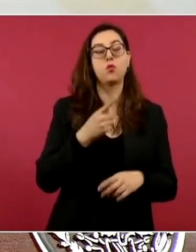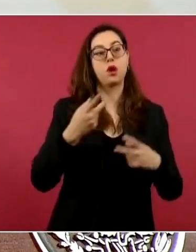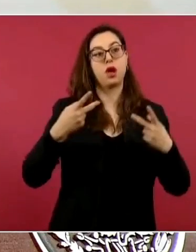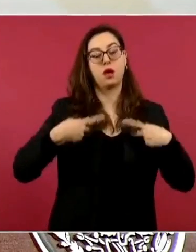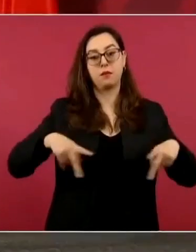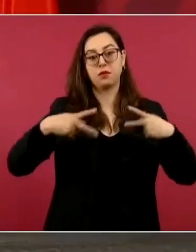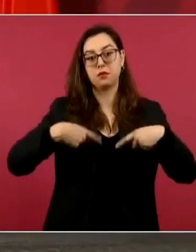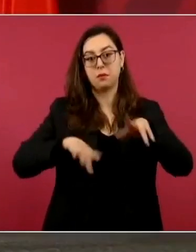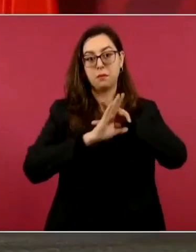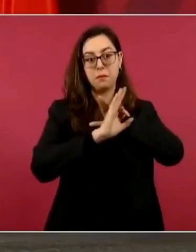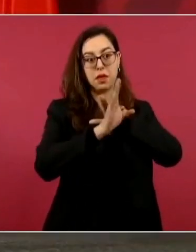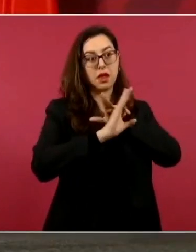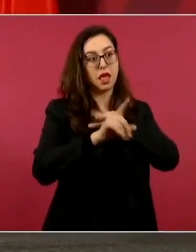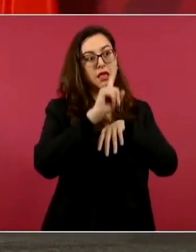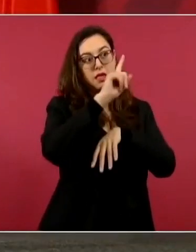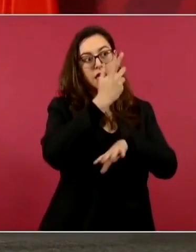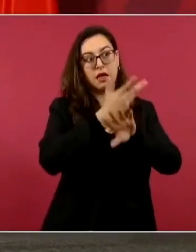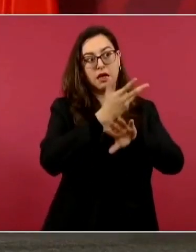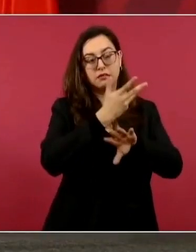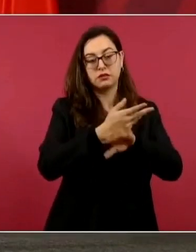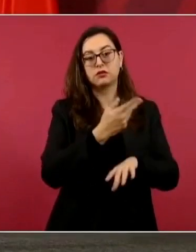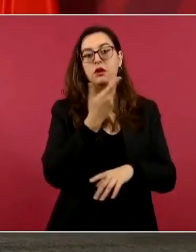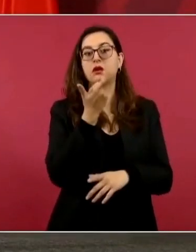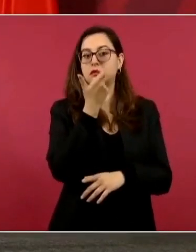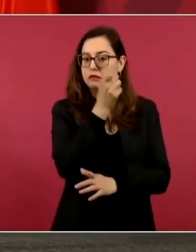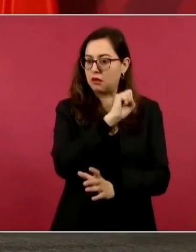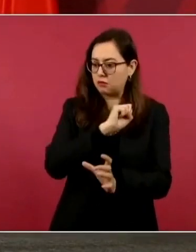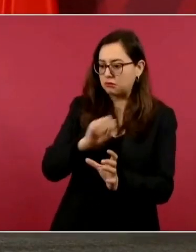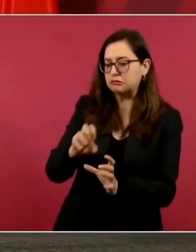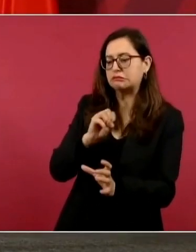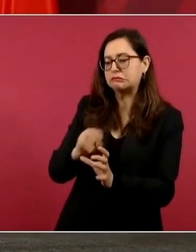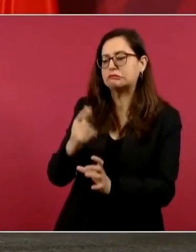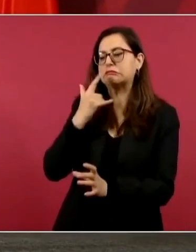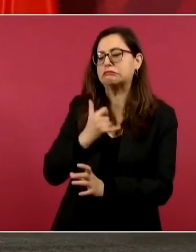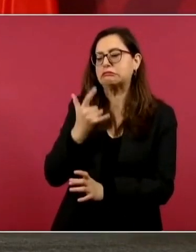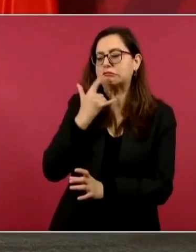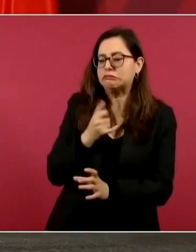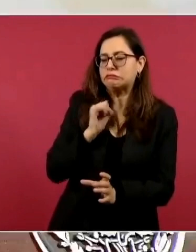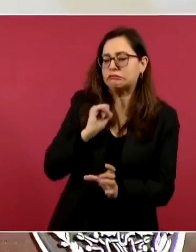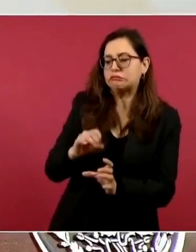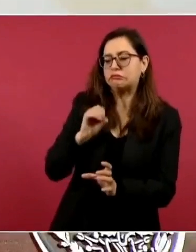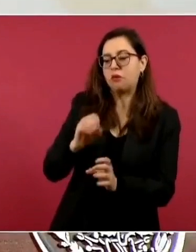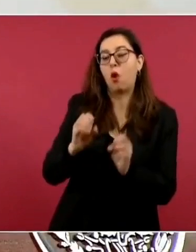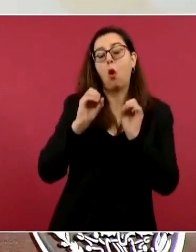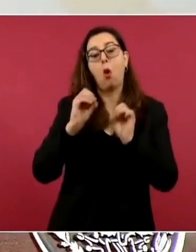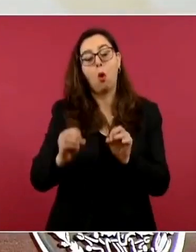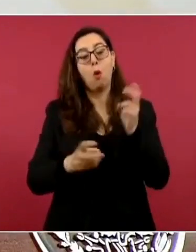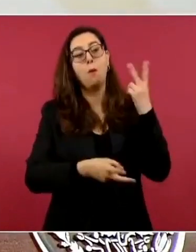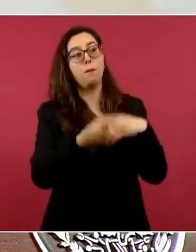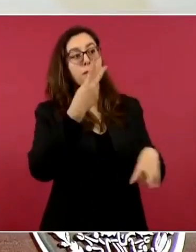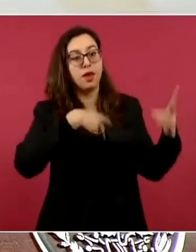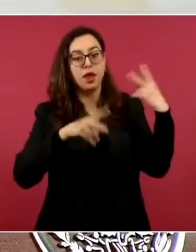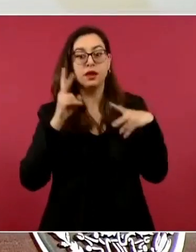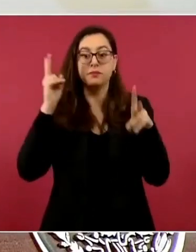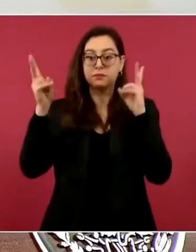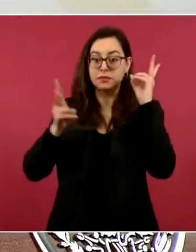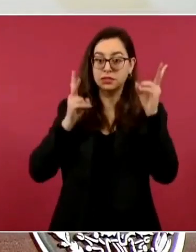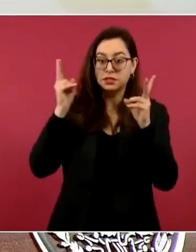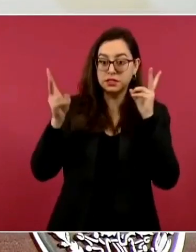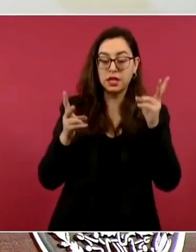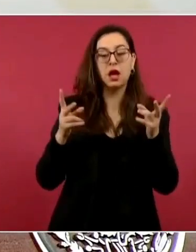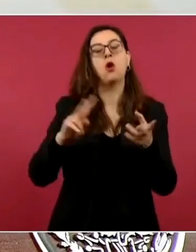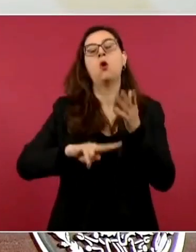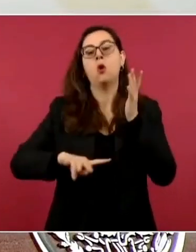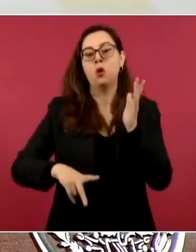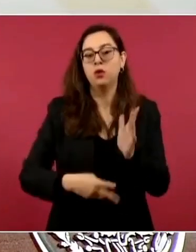esfuerzo nos vienen a visitar en esta temporada navideña, que no deben de pagar